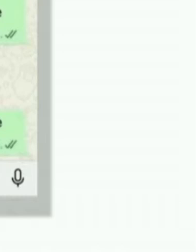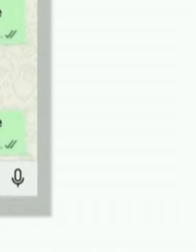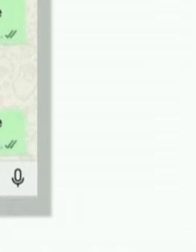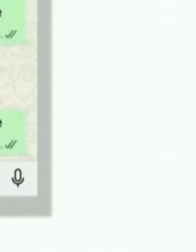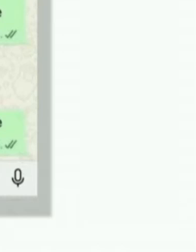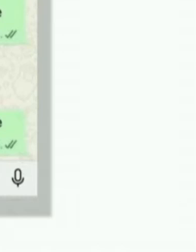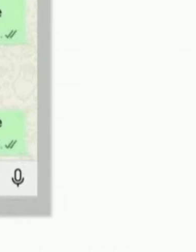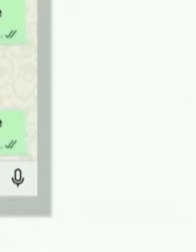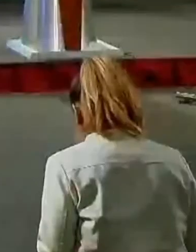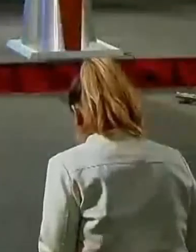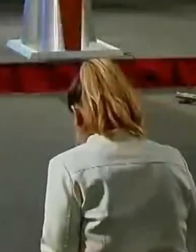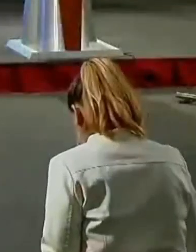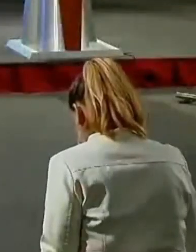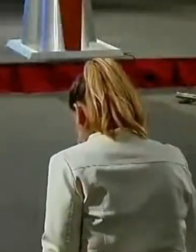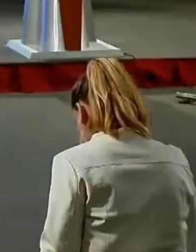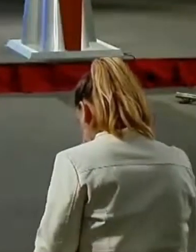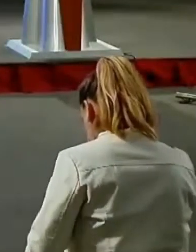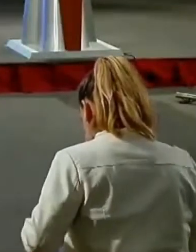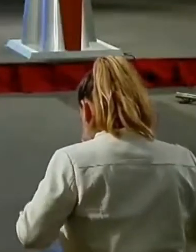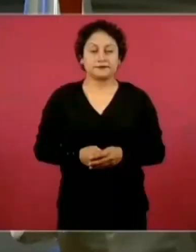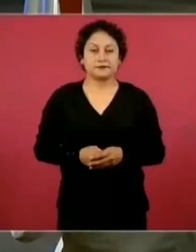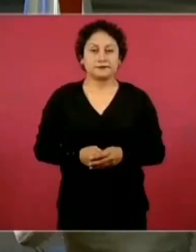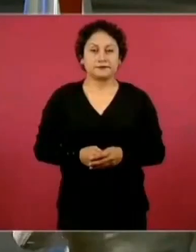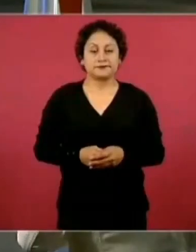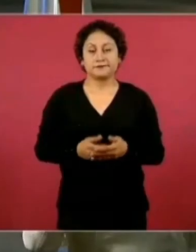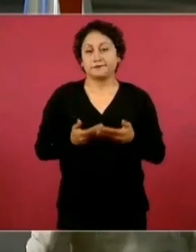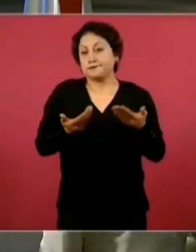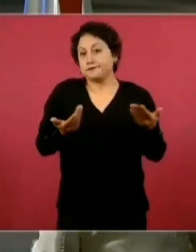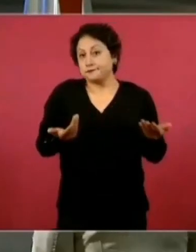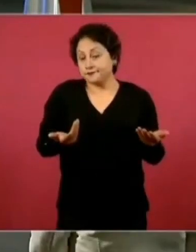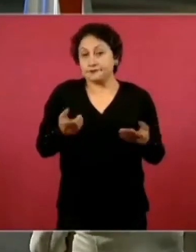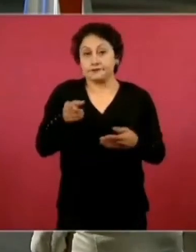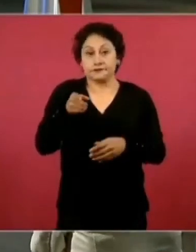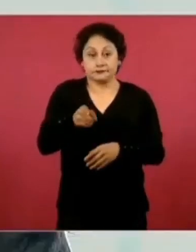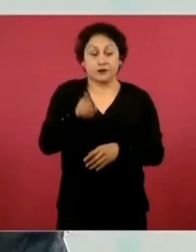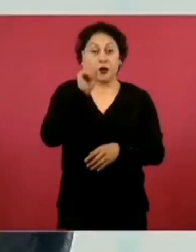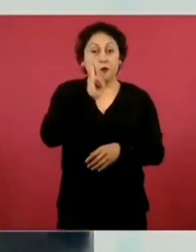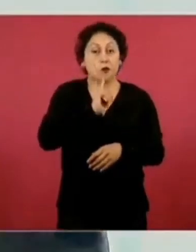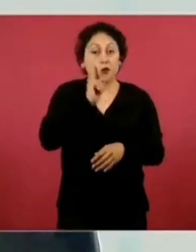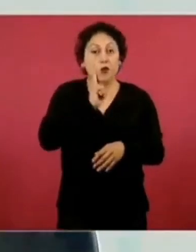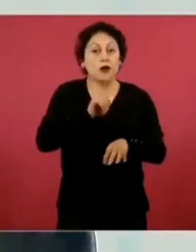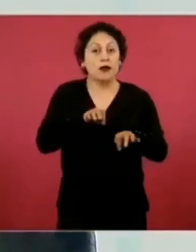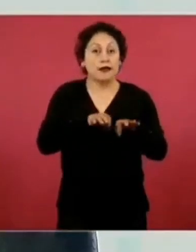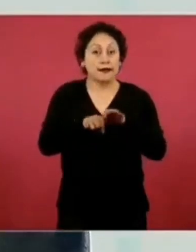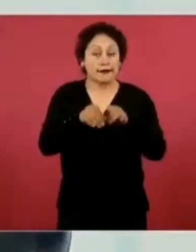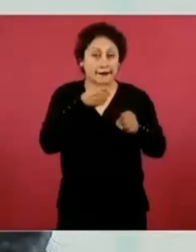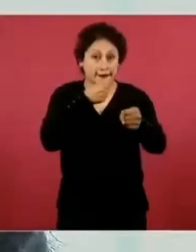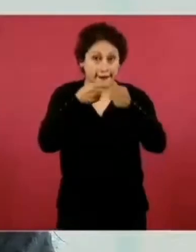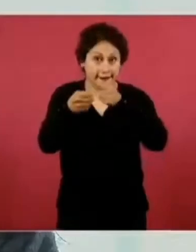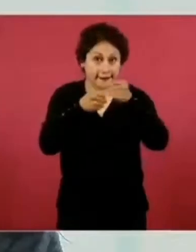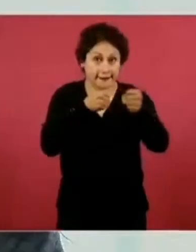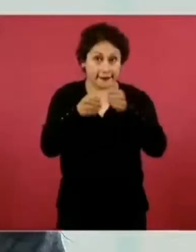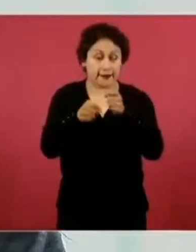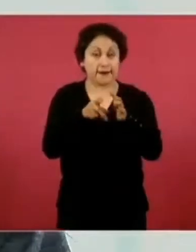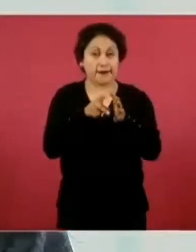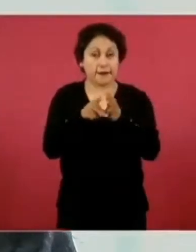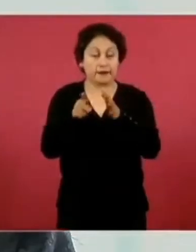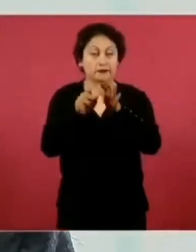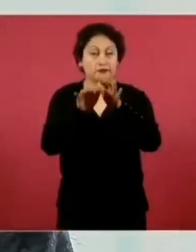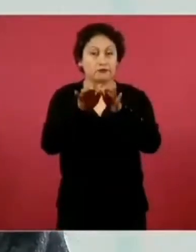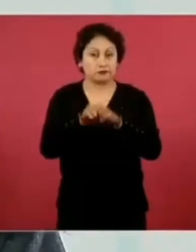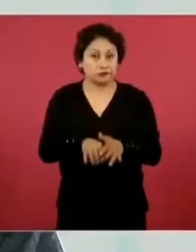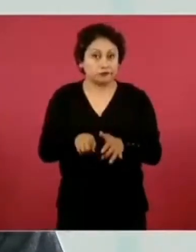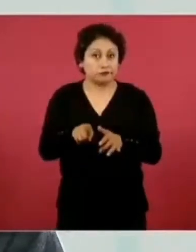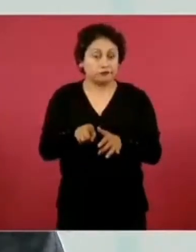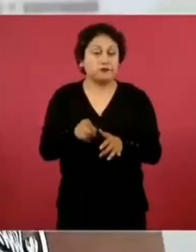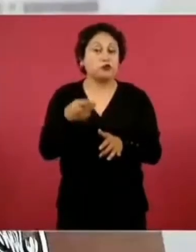y al error de la columnista que compartió su conversación con la ministra pidiendo su aprobación, su visto bueno,